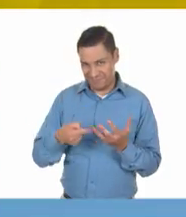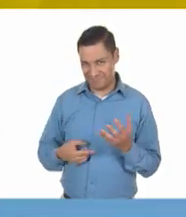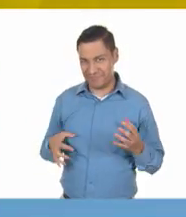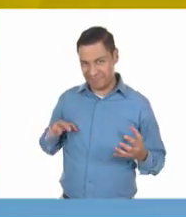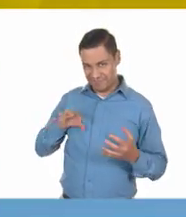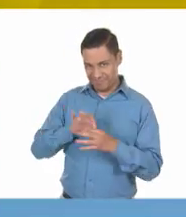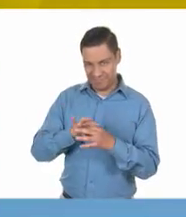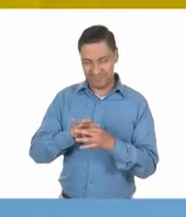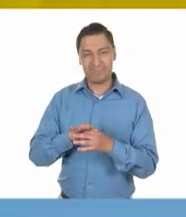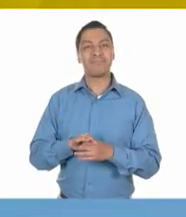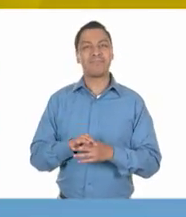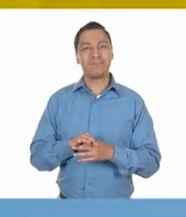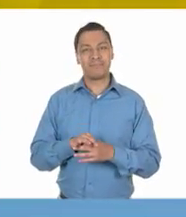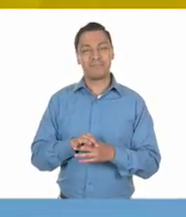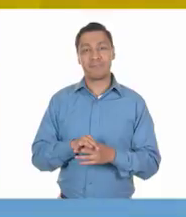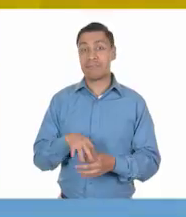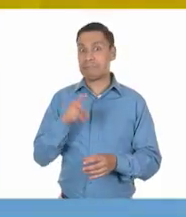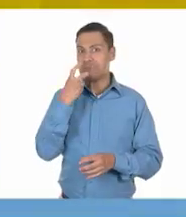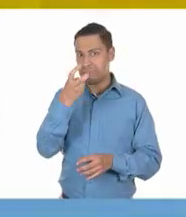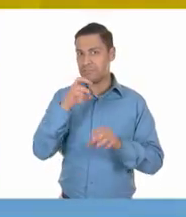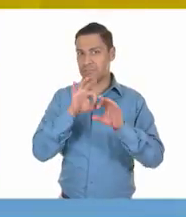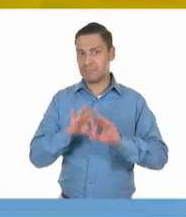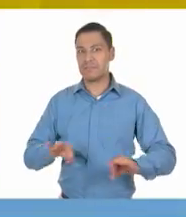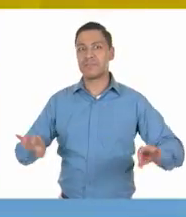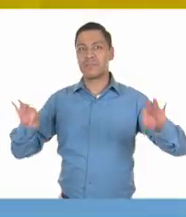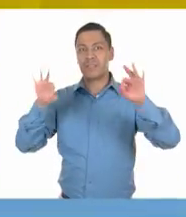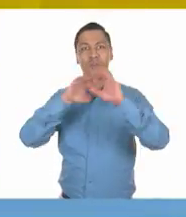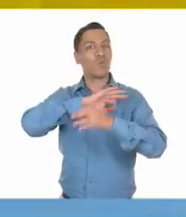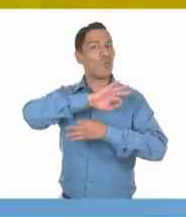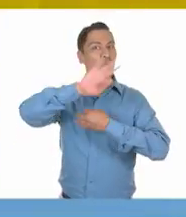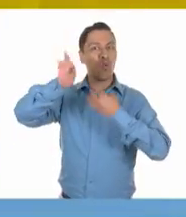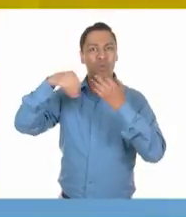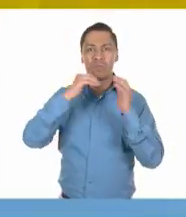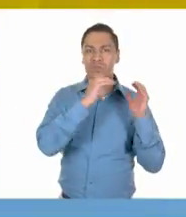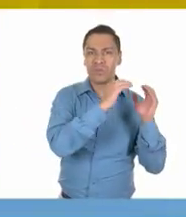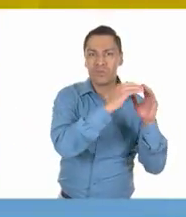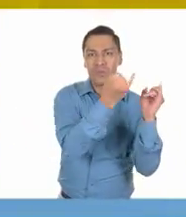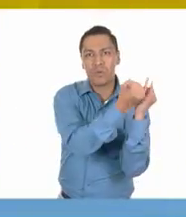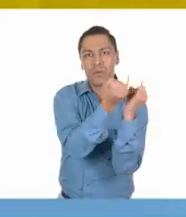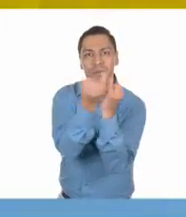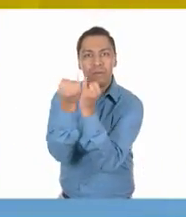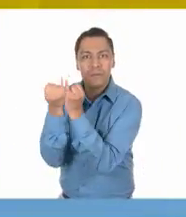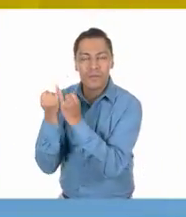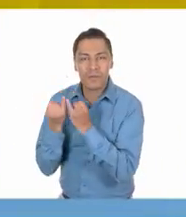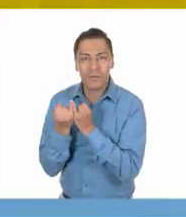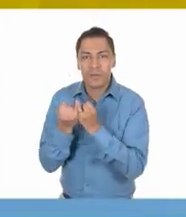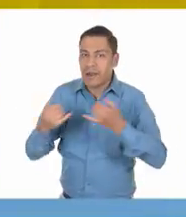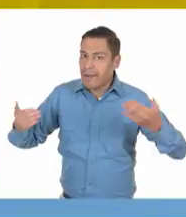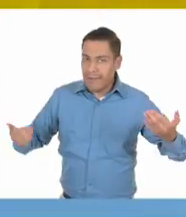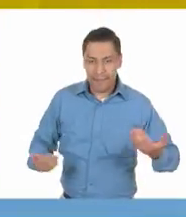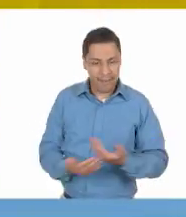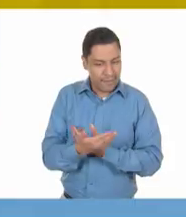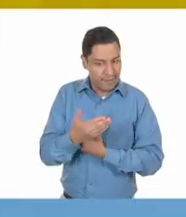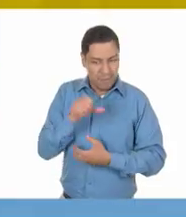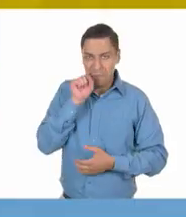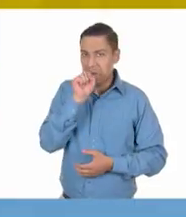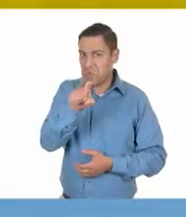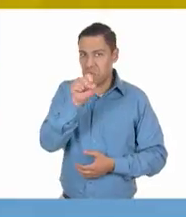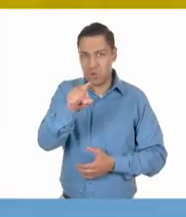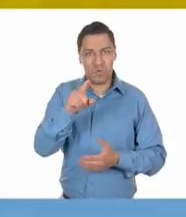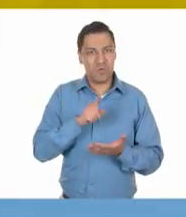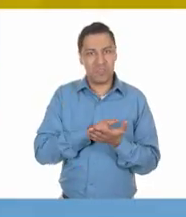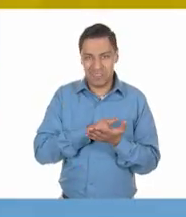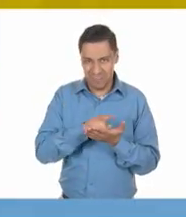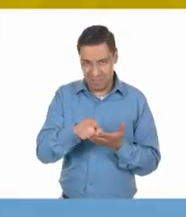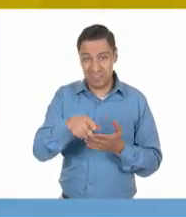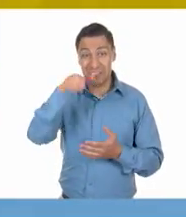Muy bien, además esto es muy importante, que todos somos iguales, todos nacemos con los mismos derechos, como lo hemos visto y como